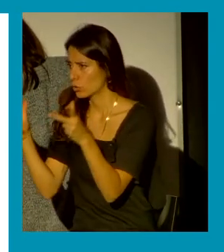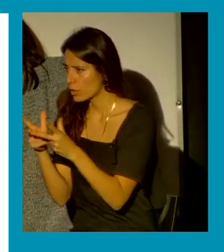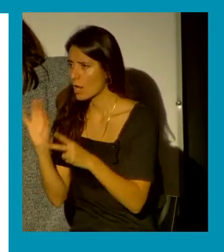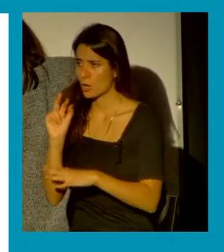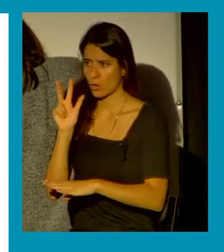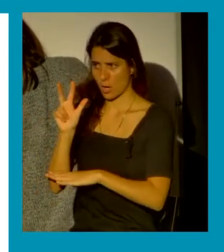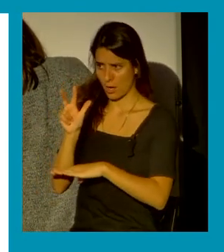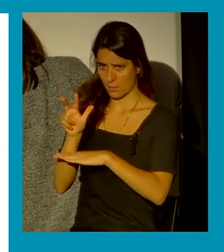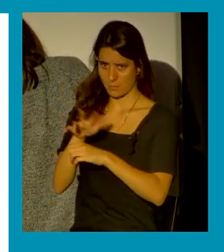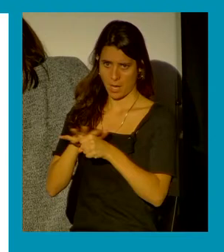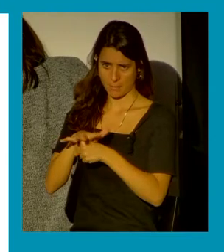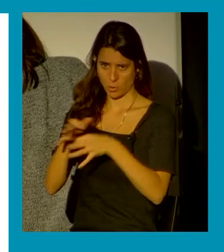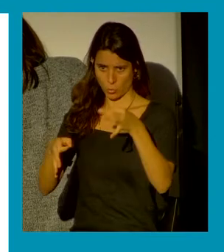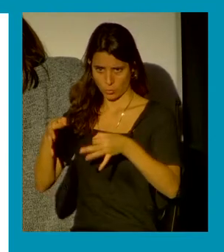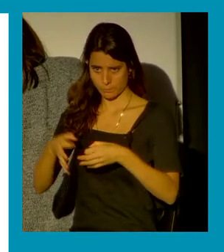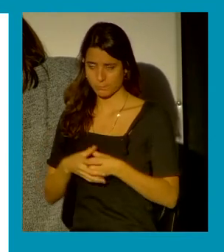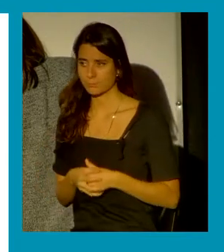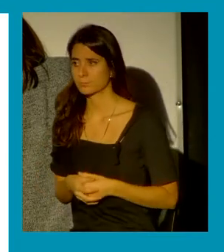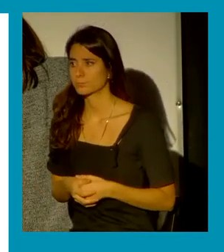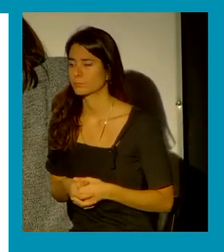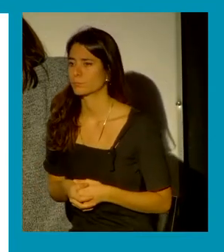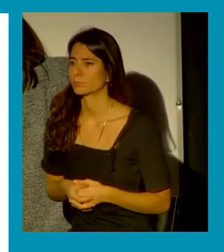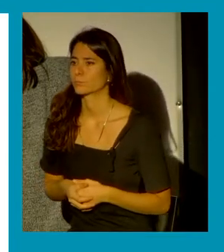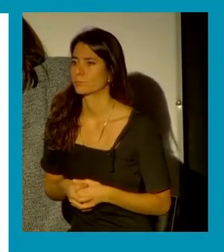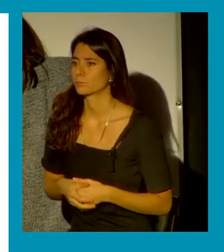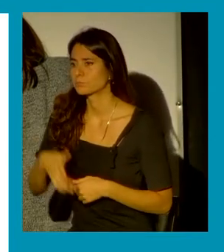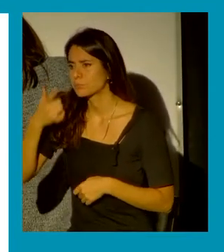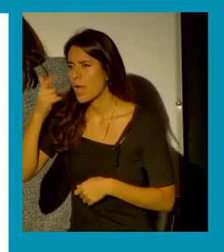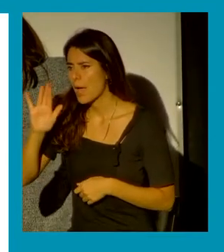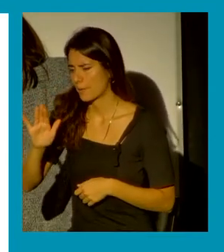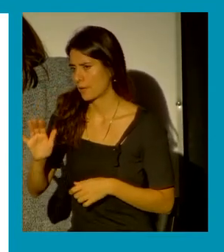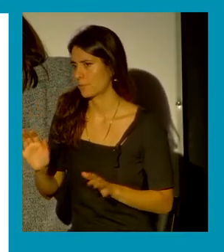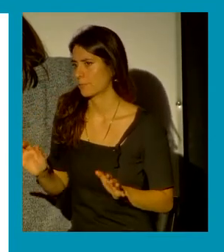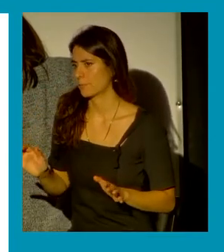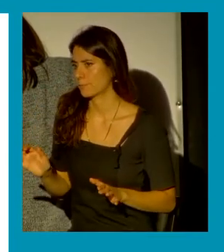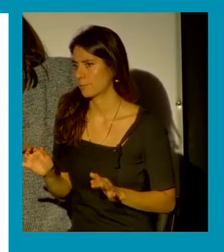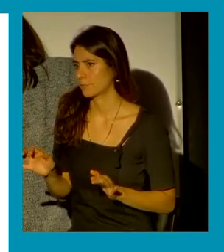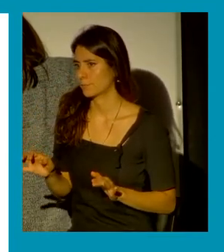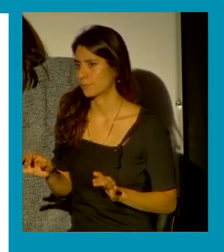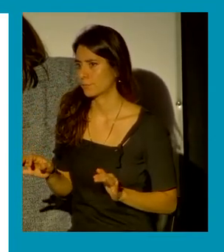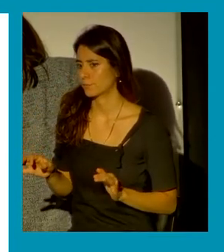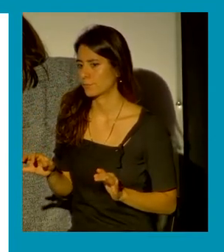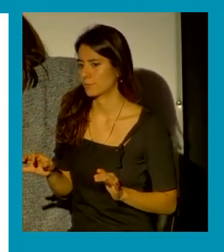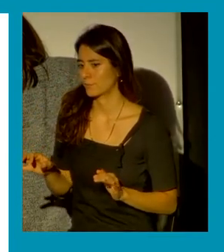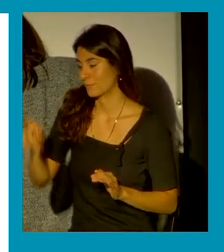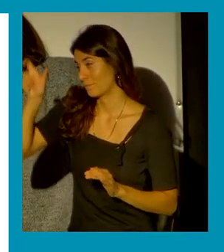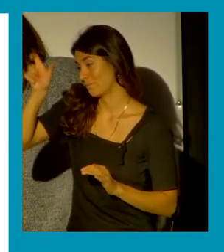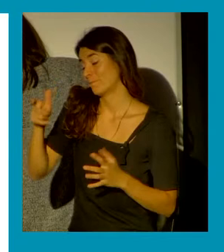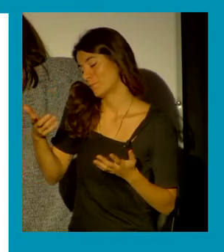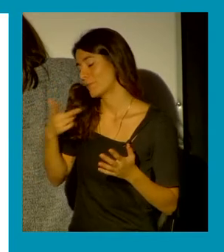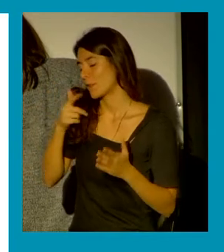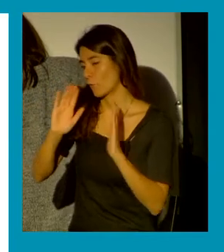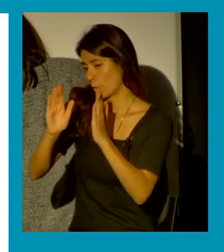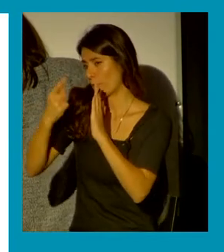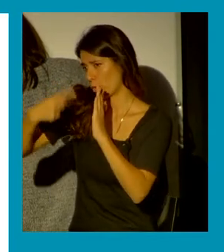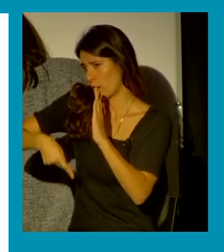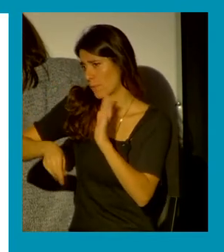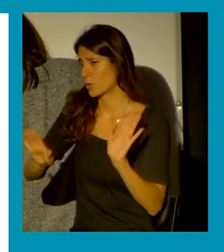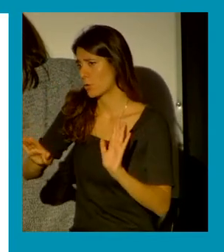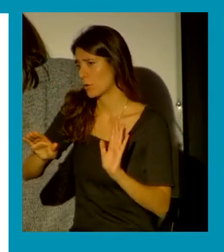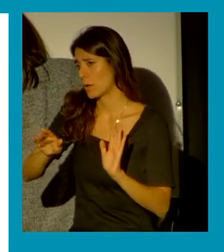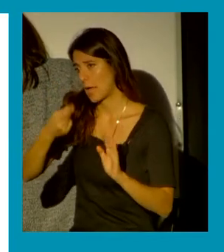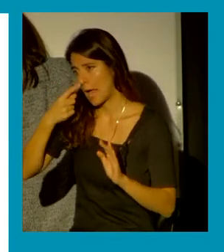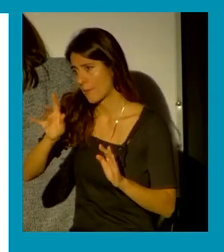judicatura pues vamos a ver hasta qué punto digamos está quién hace la formación con qué perspectiva si va a ser una